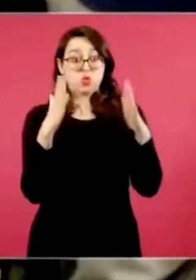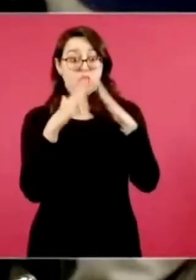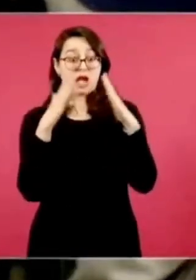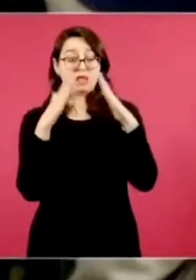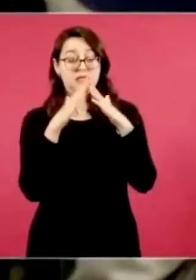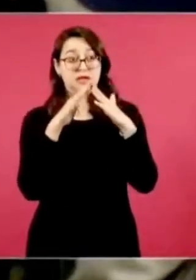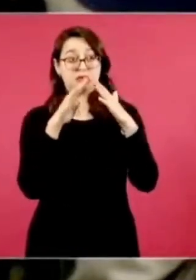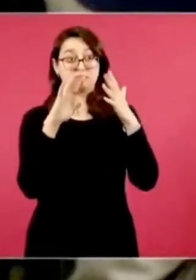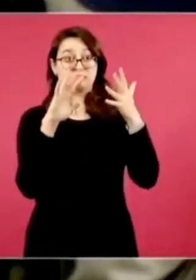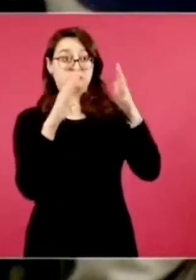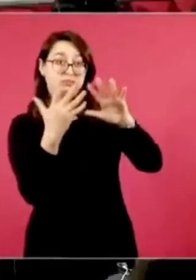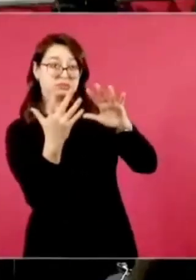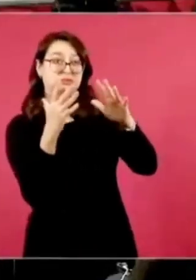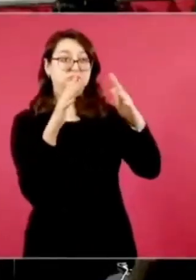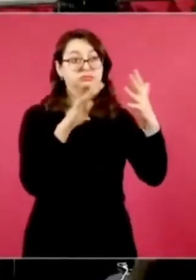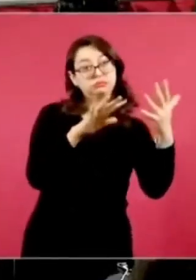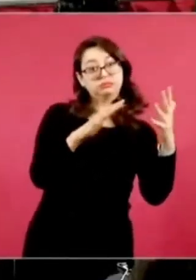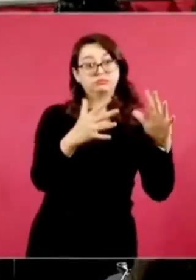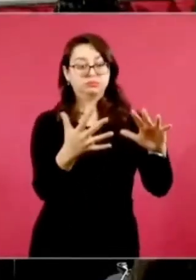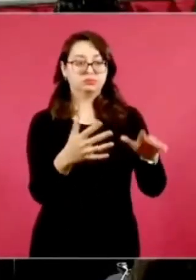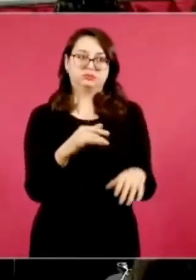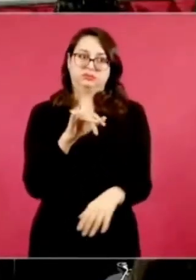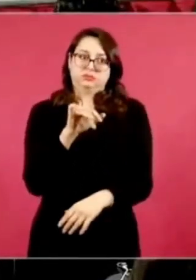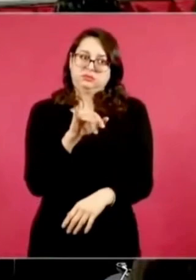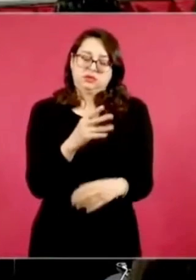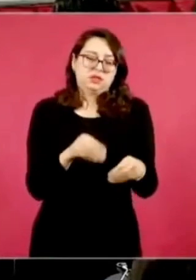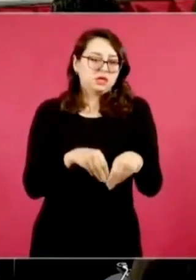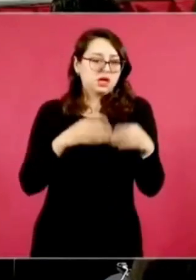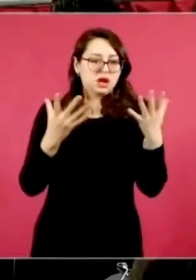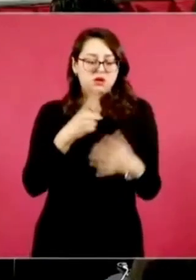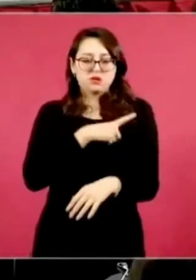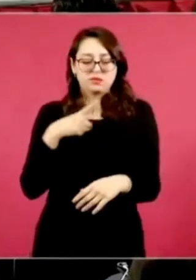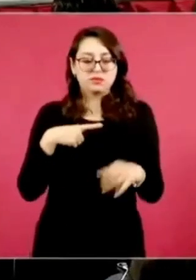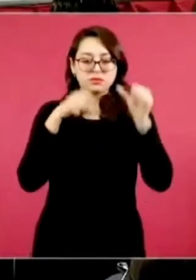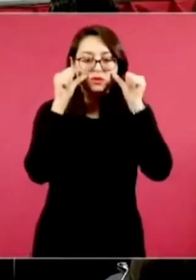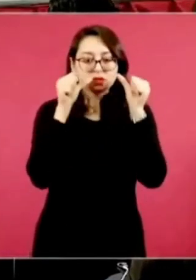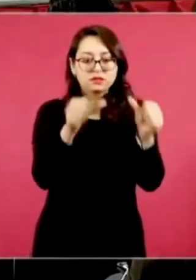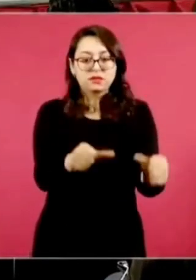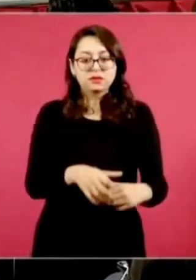que atender, es nuestra responsabilidad, atender a todos los afectados.